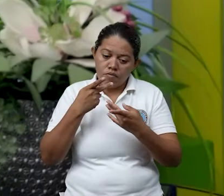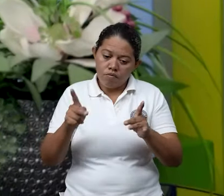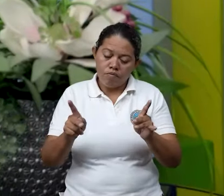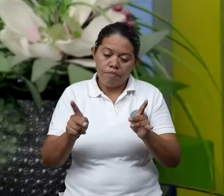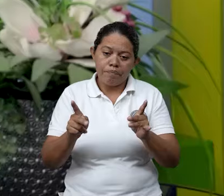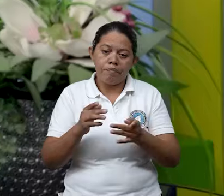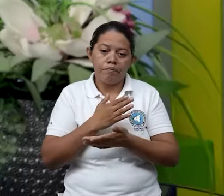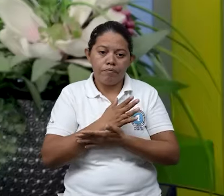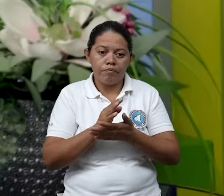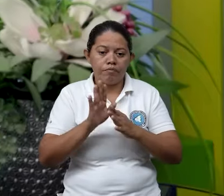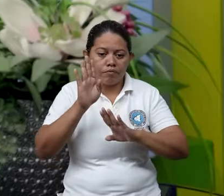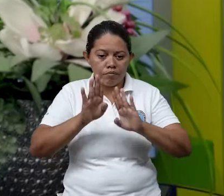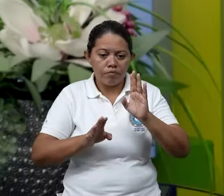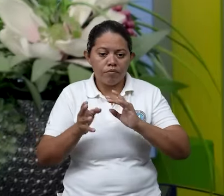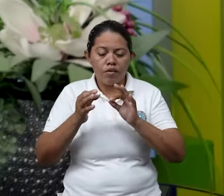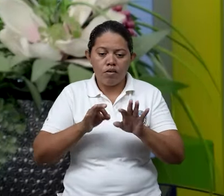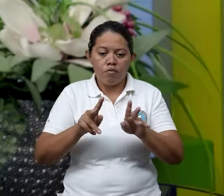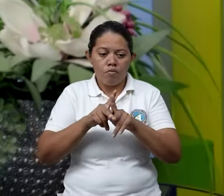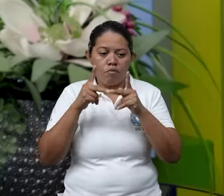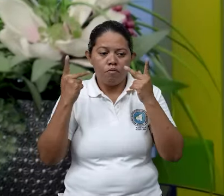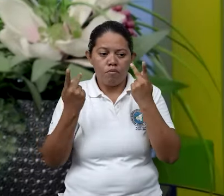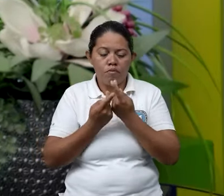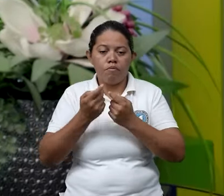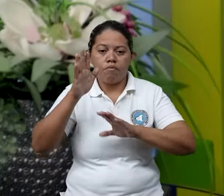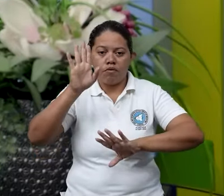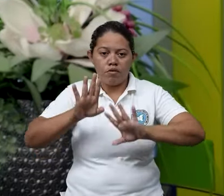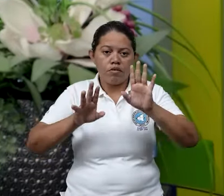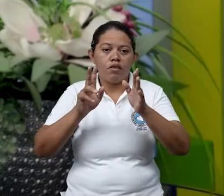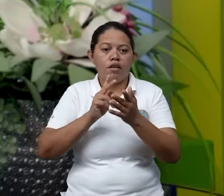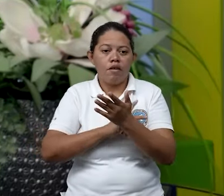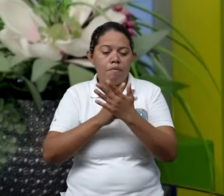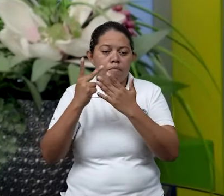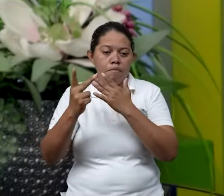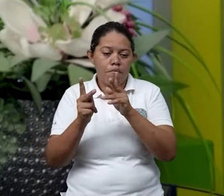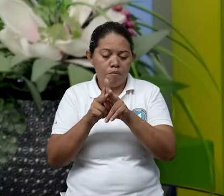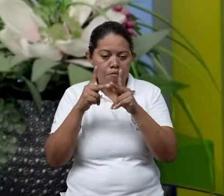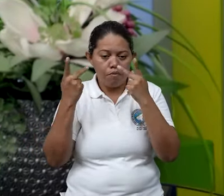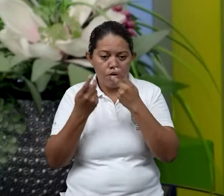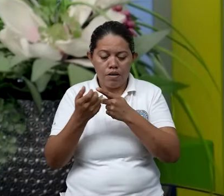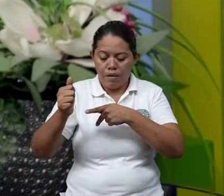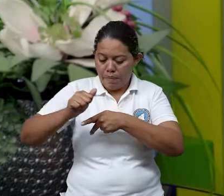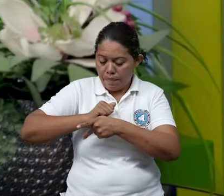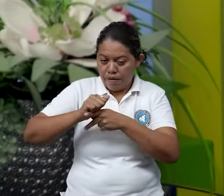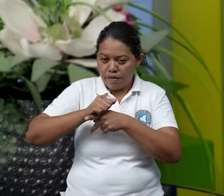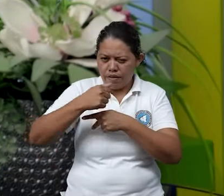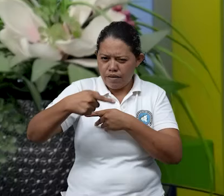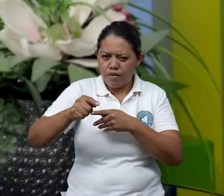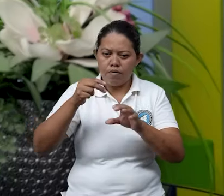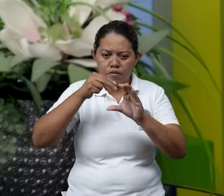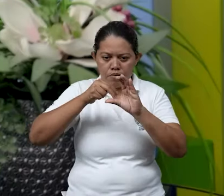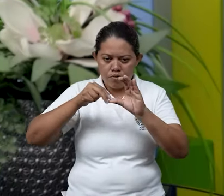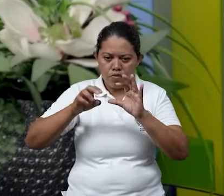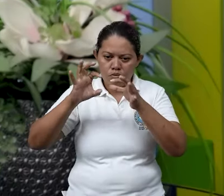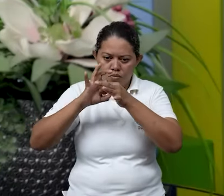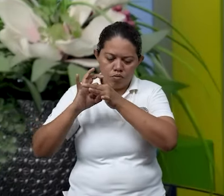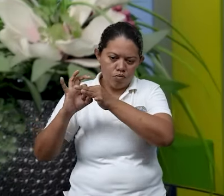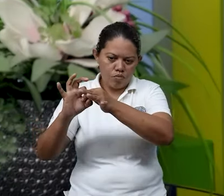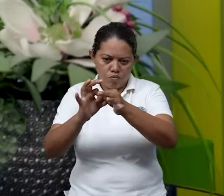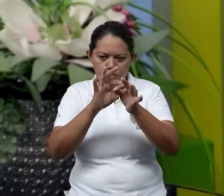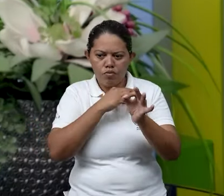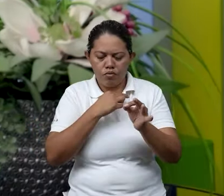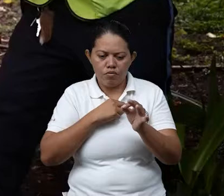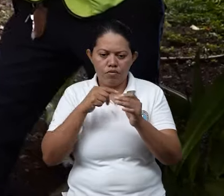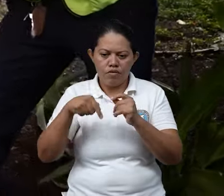la parte comunitaria, la participación de la población en los ejercicios nacionales que nosotros creamos, cuatro ejercicios